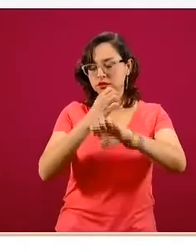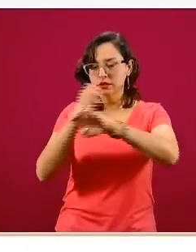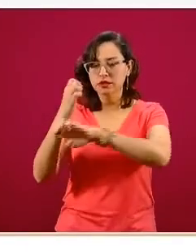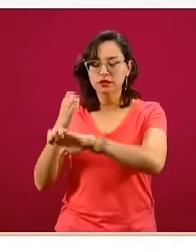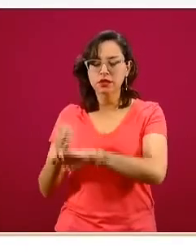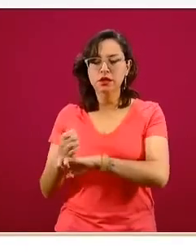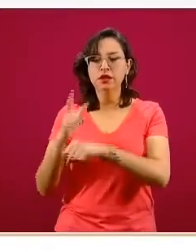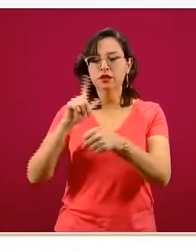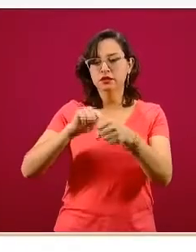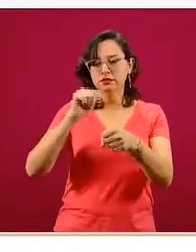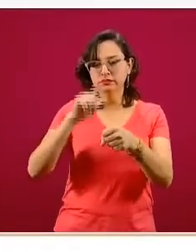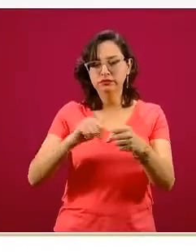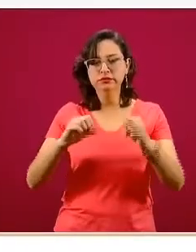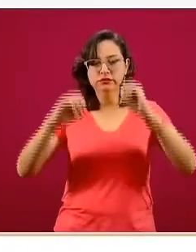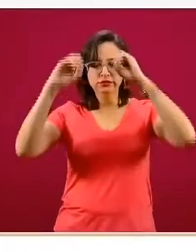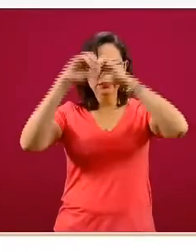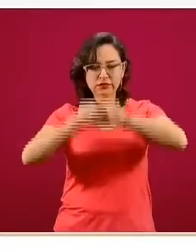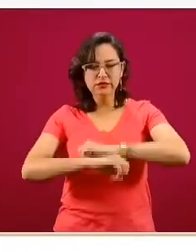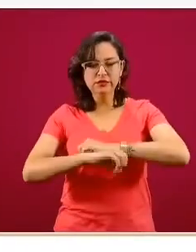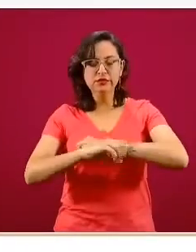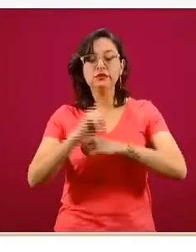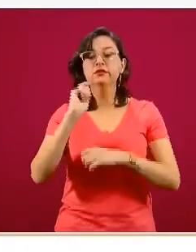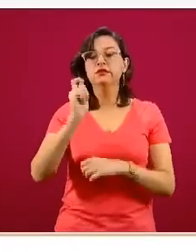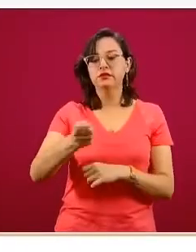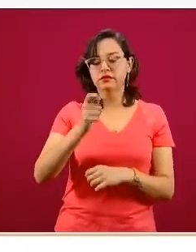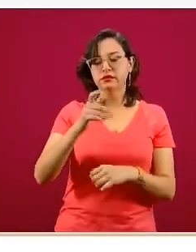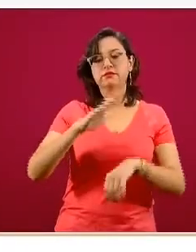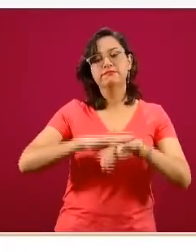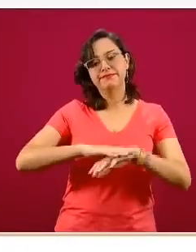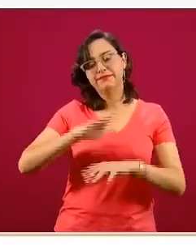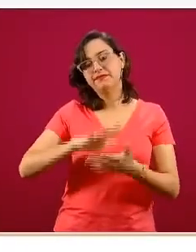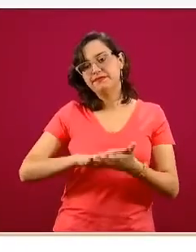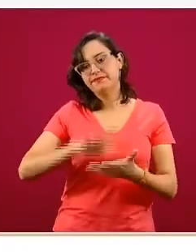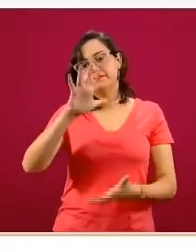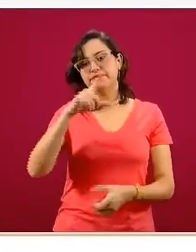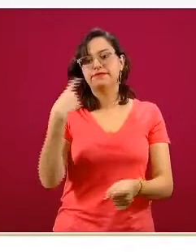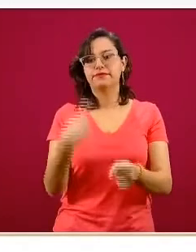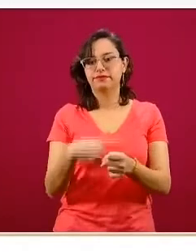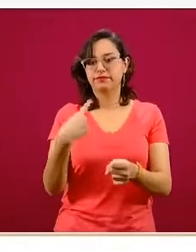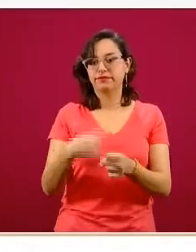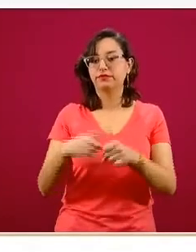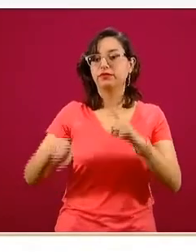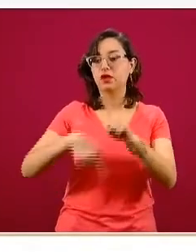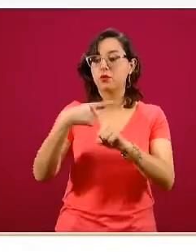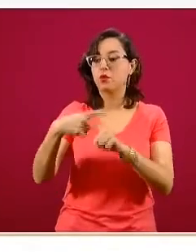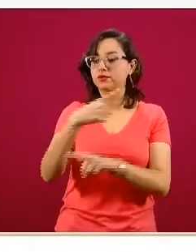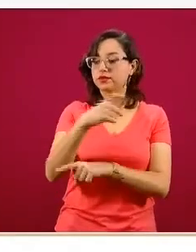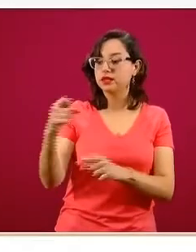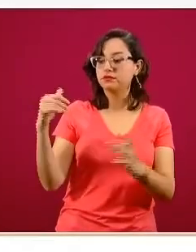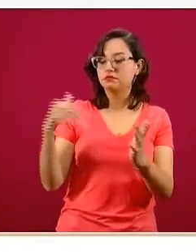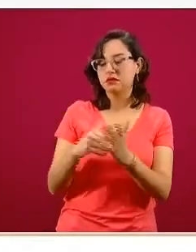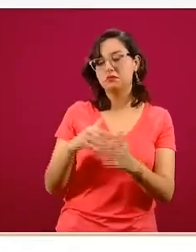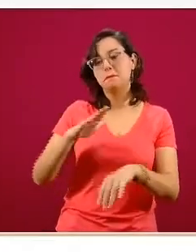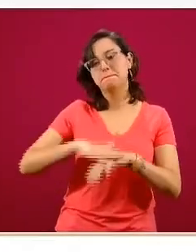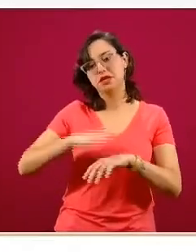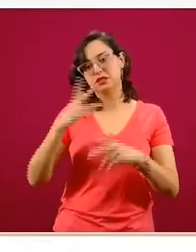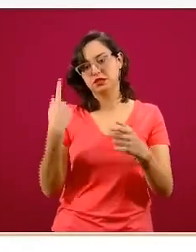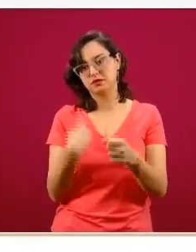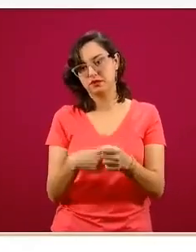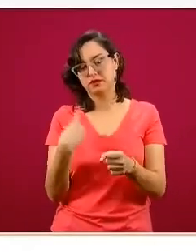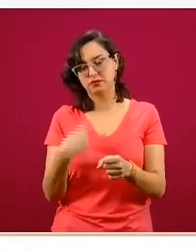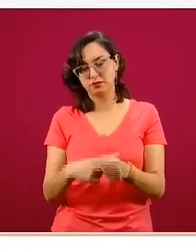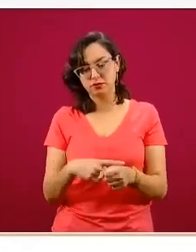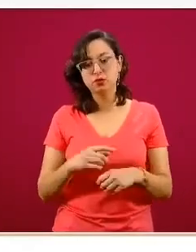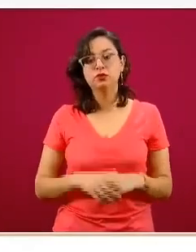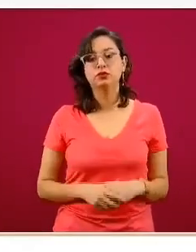tienen los colores más oscuros son precisamente las que tienen la mayor tasa de incidencia por 100 mil habitantes, por lo tanto están